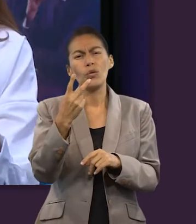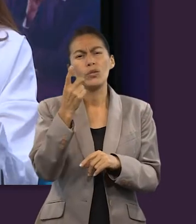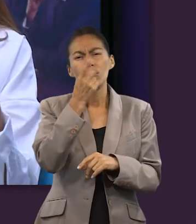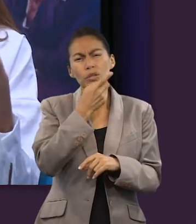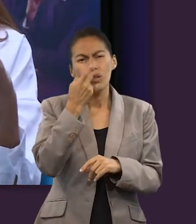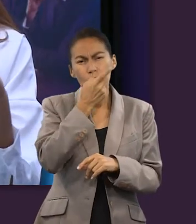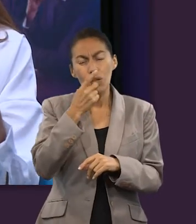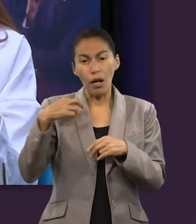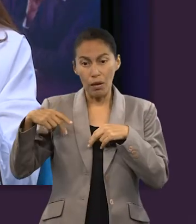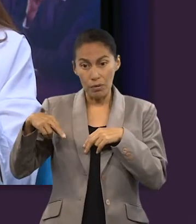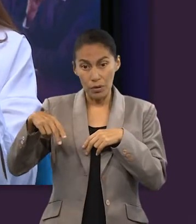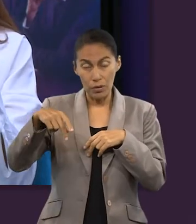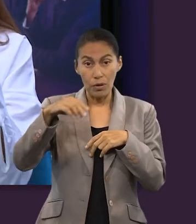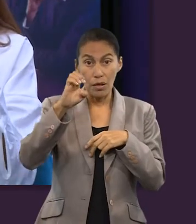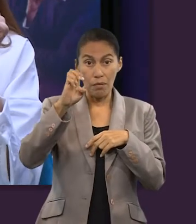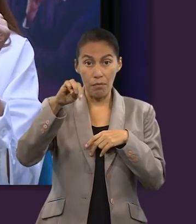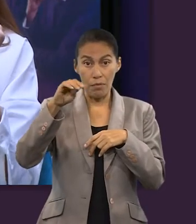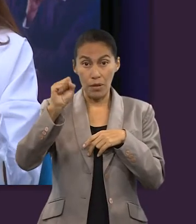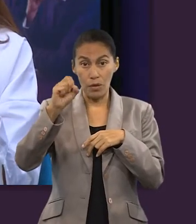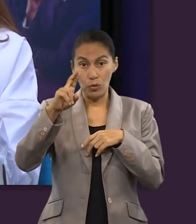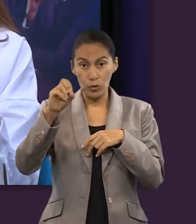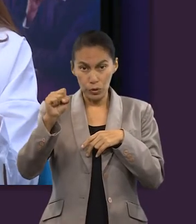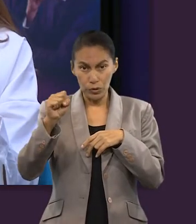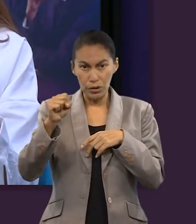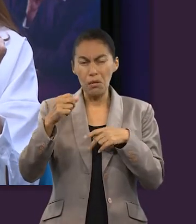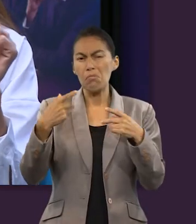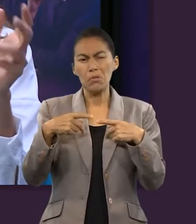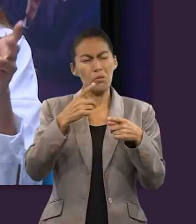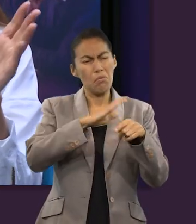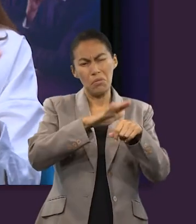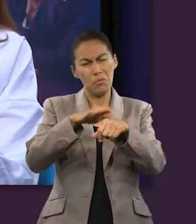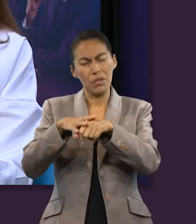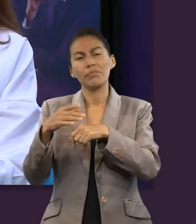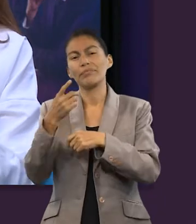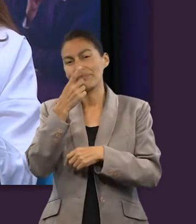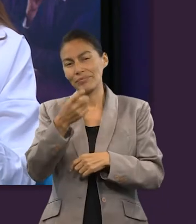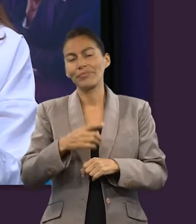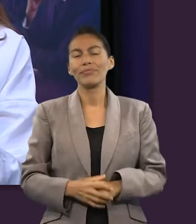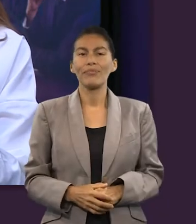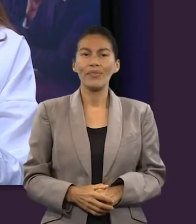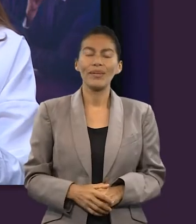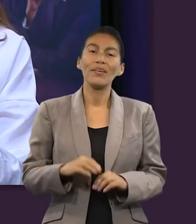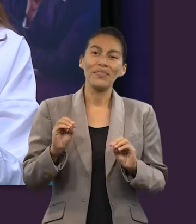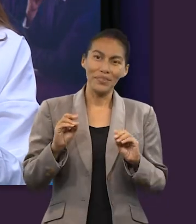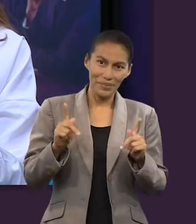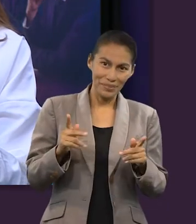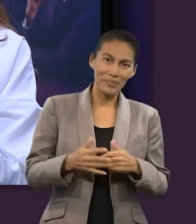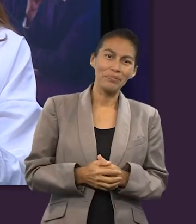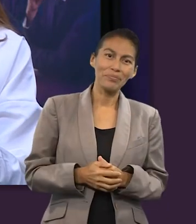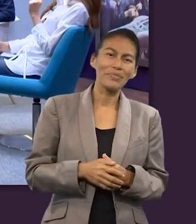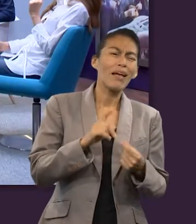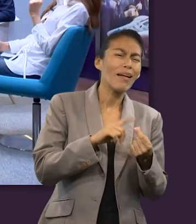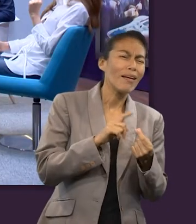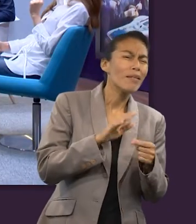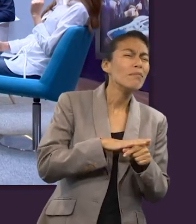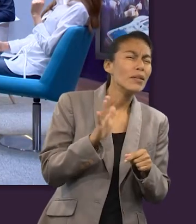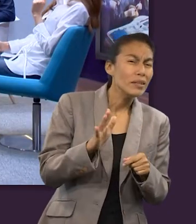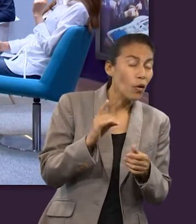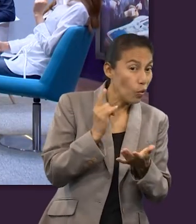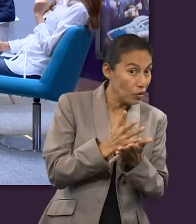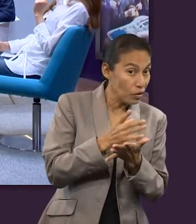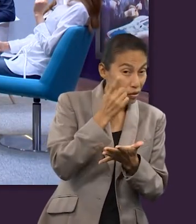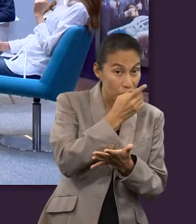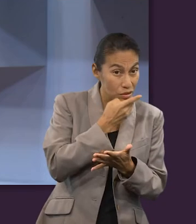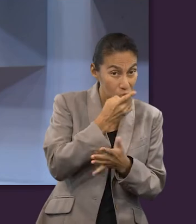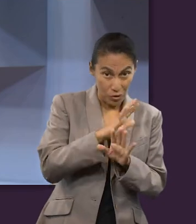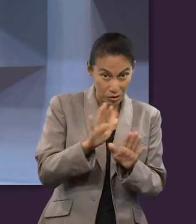a otros dos discípulos que iban camino a Emmaús, y así sucesivamente sigue el relato. Ok, pero ¿a